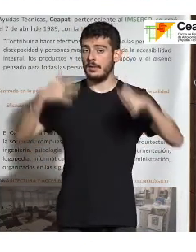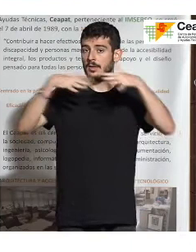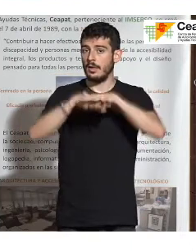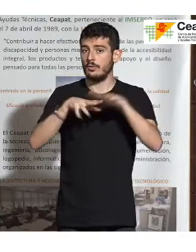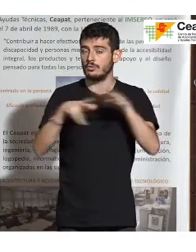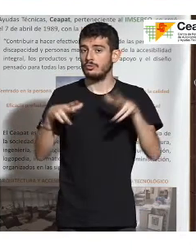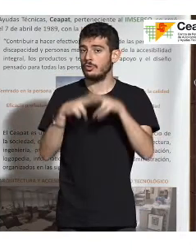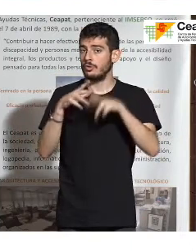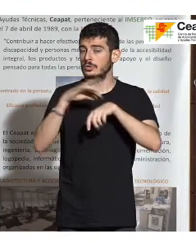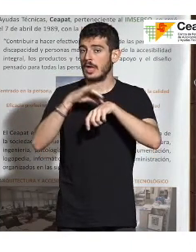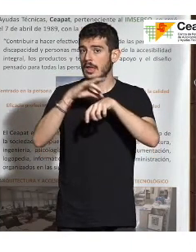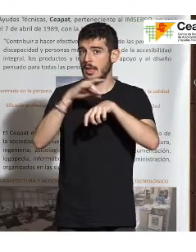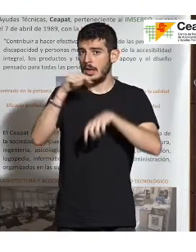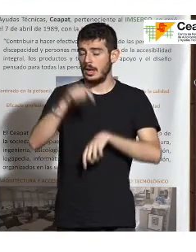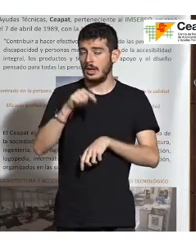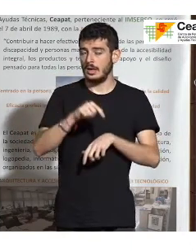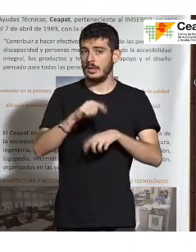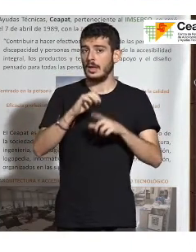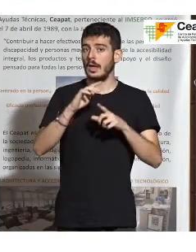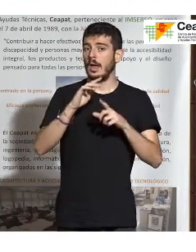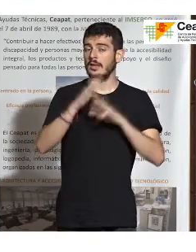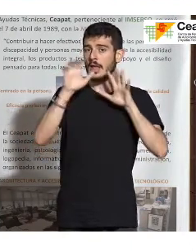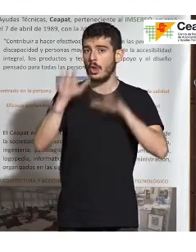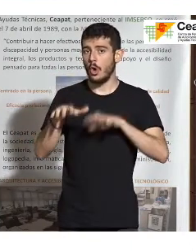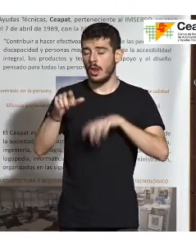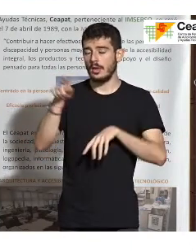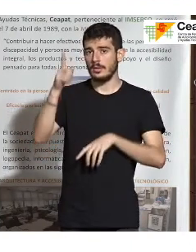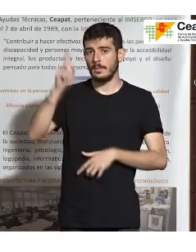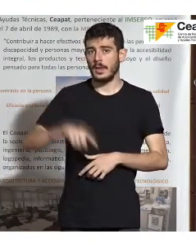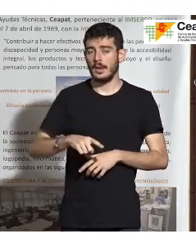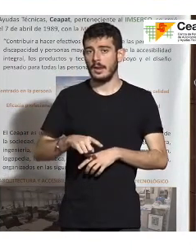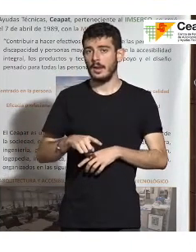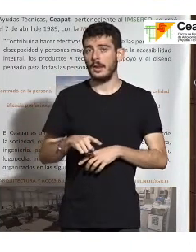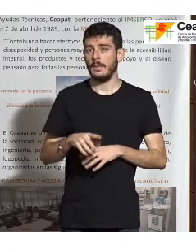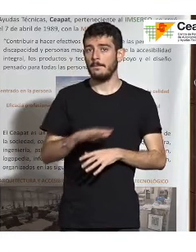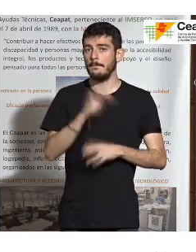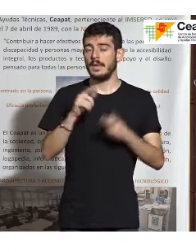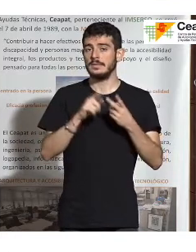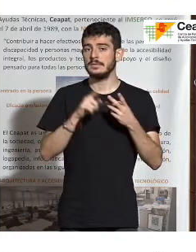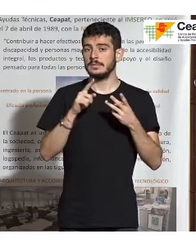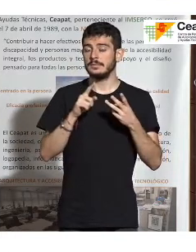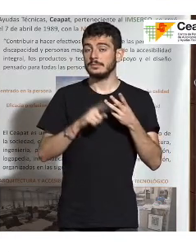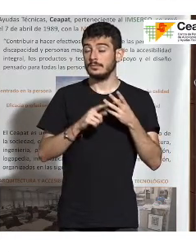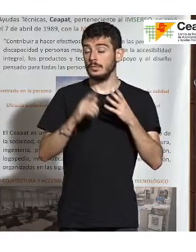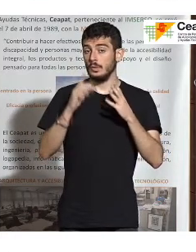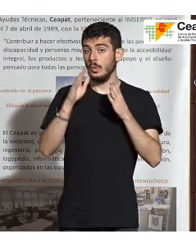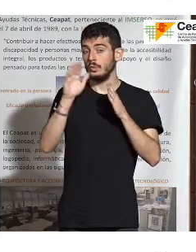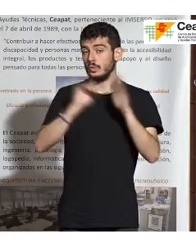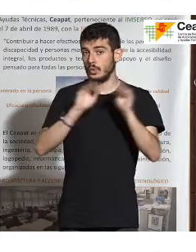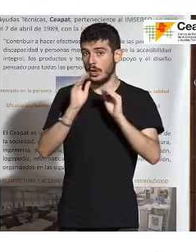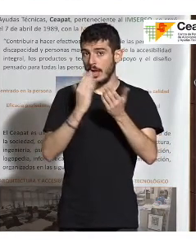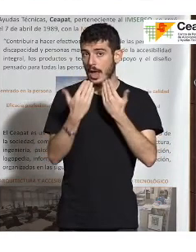sociosanitaria en Castilla y León. Y también formamos parte de una oficina de consultoría y gestión del cambio de la Comunidad de Madrid,